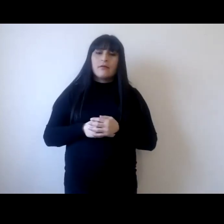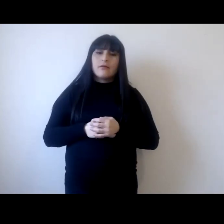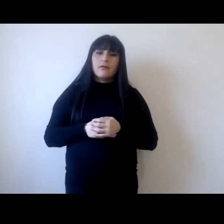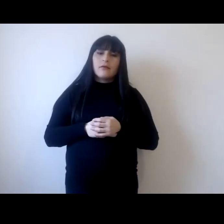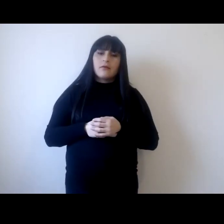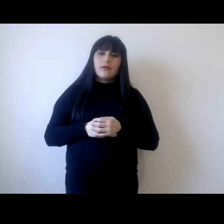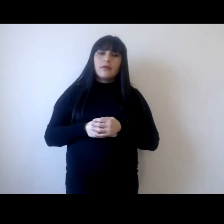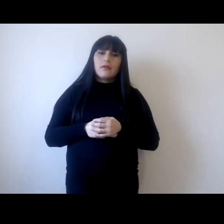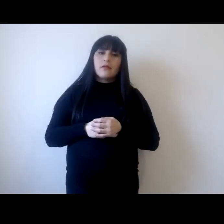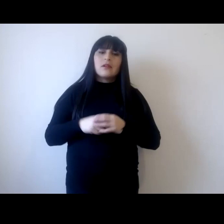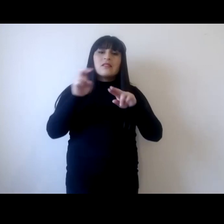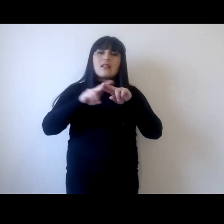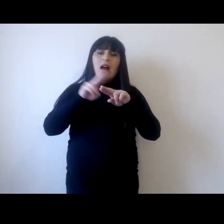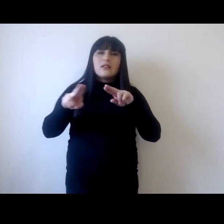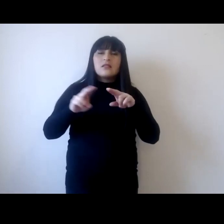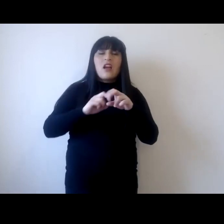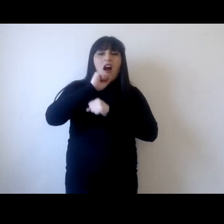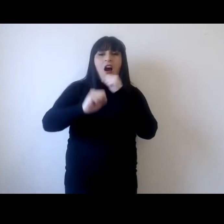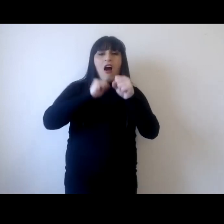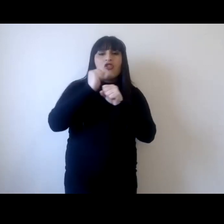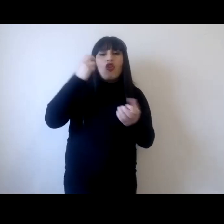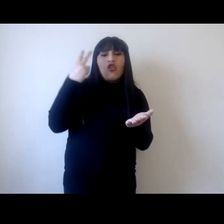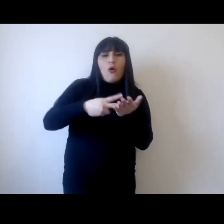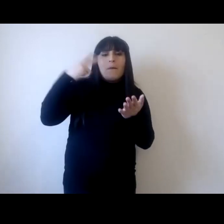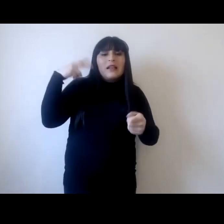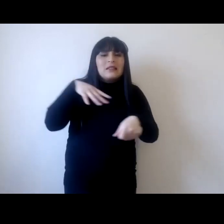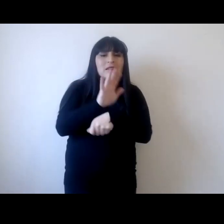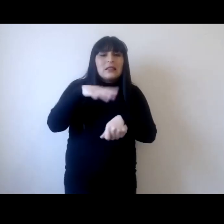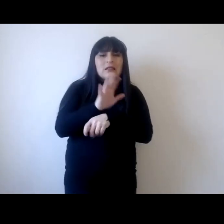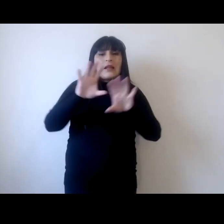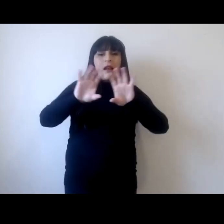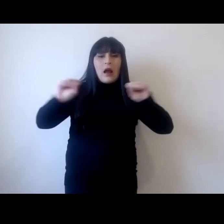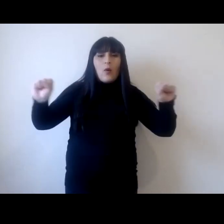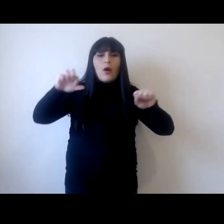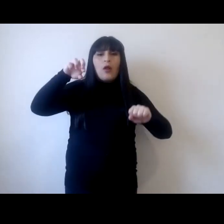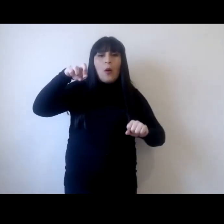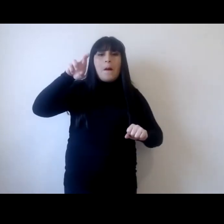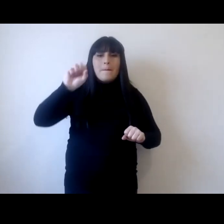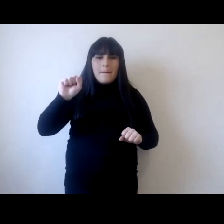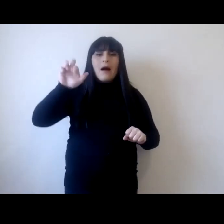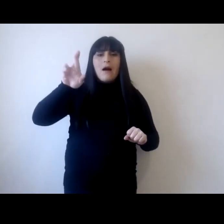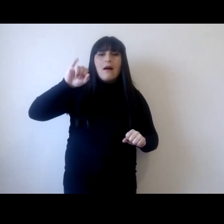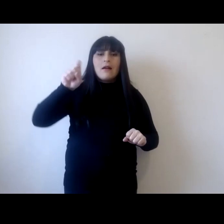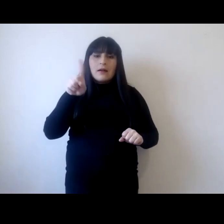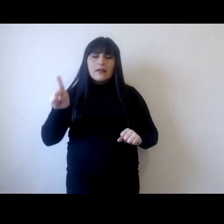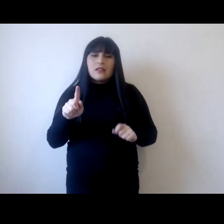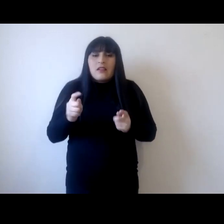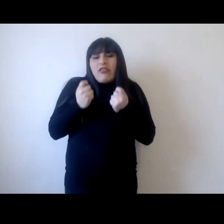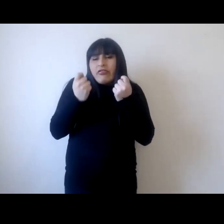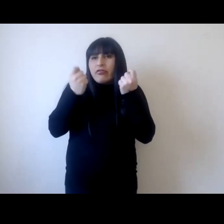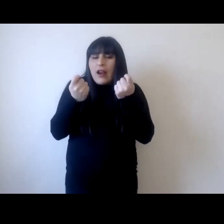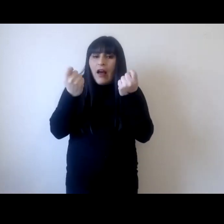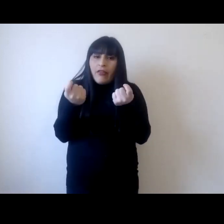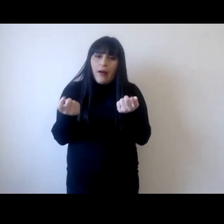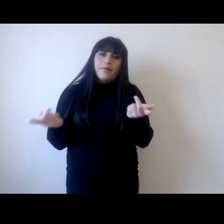estableció en 2015 en la conferencia de París, de tratar de llegar al final del siglo en el que